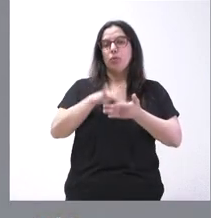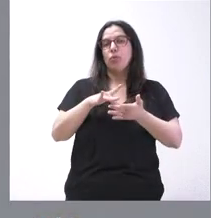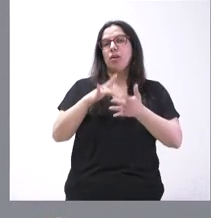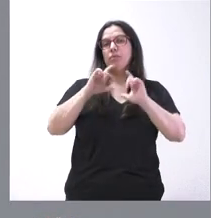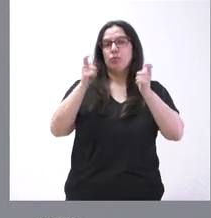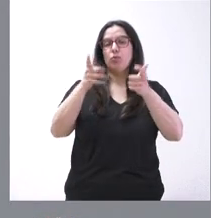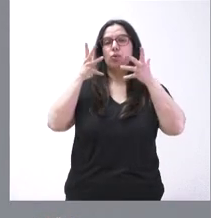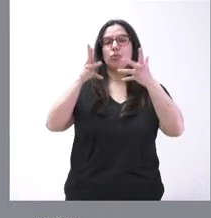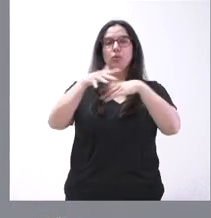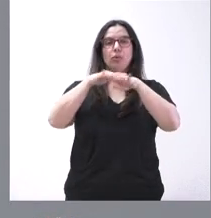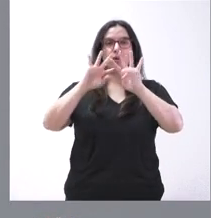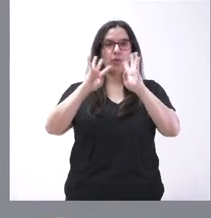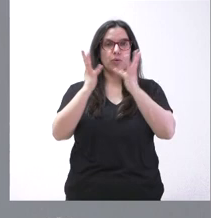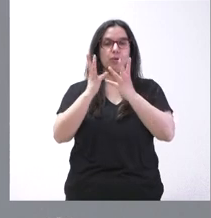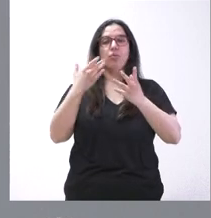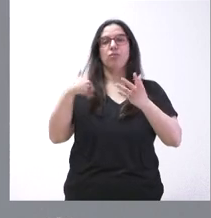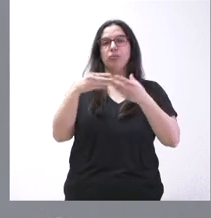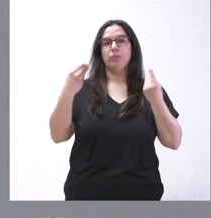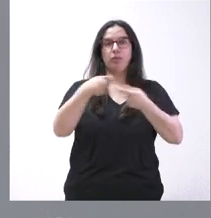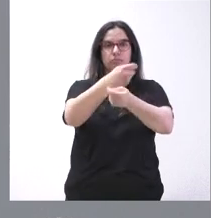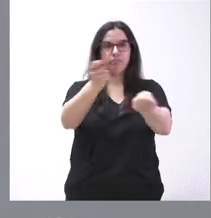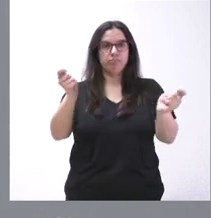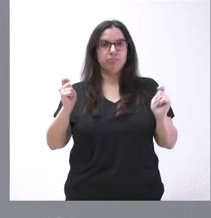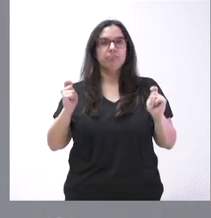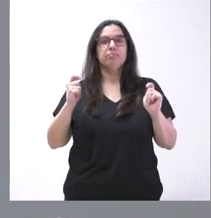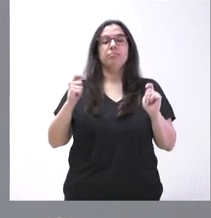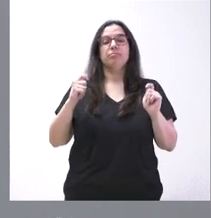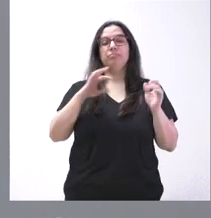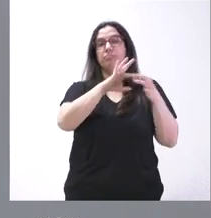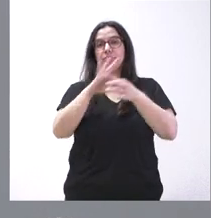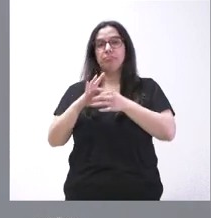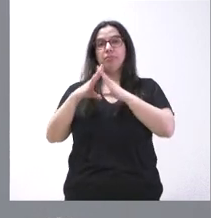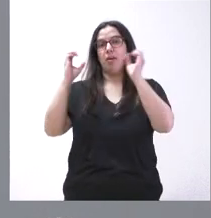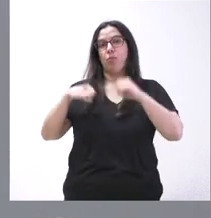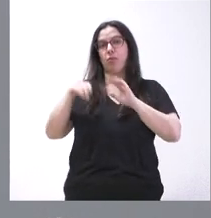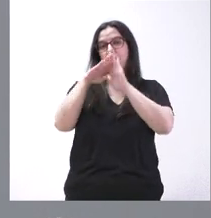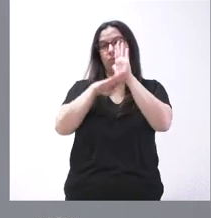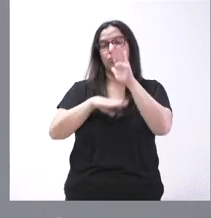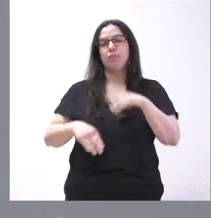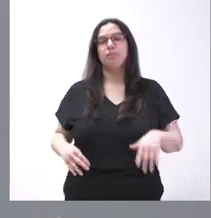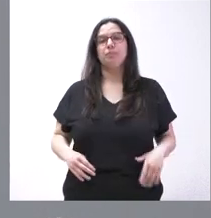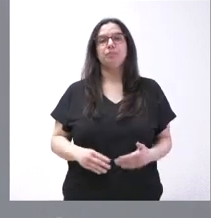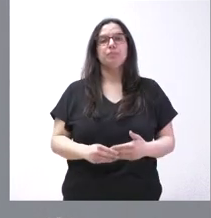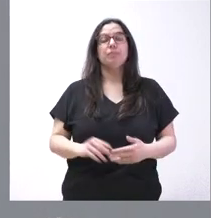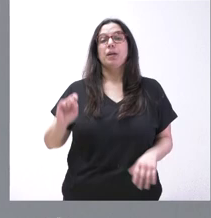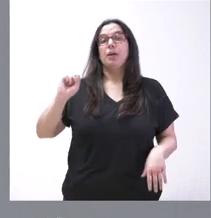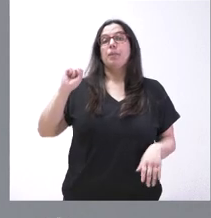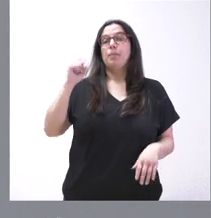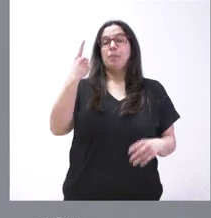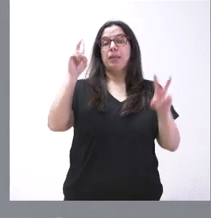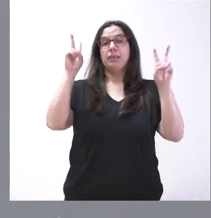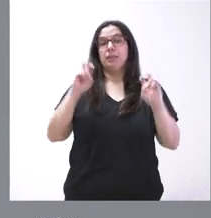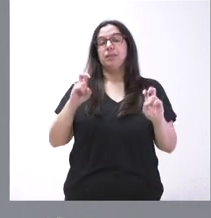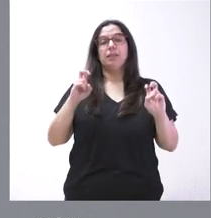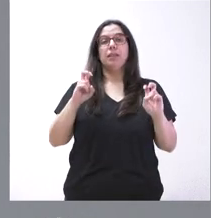reunión del Consejo de Gobierno. Les entregamos la documentación que ha sido objeto de acuerdo y el primero de los temas a